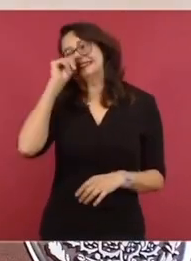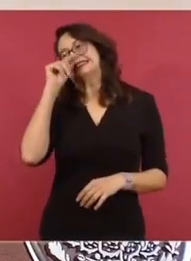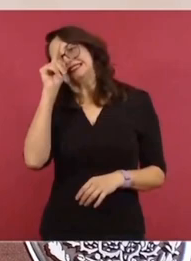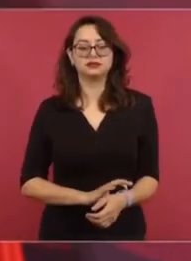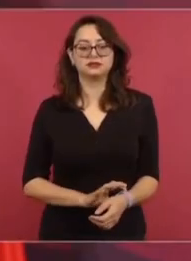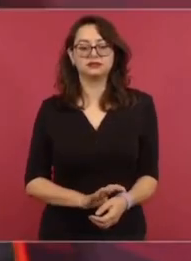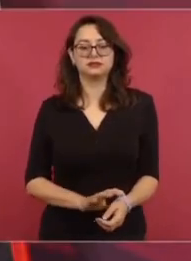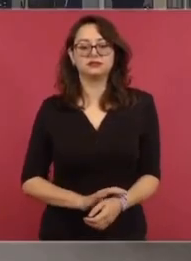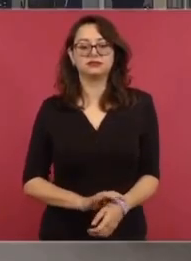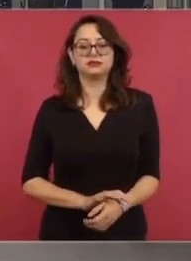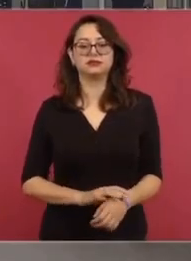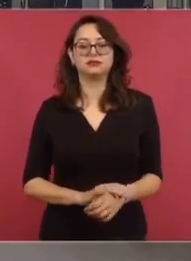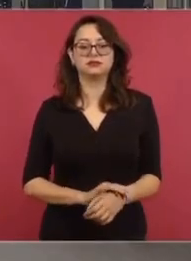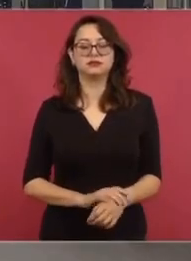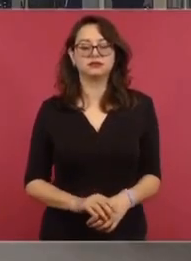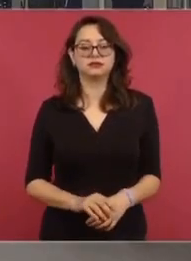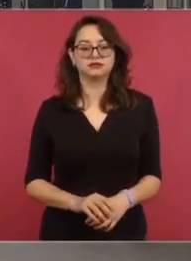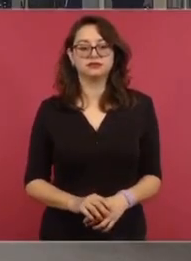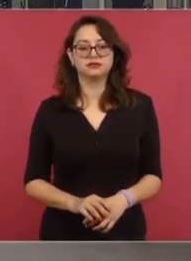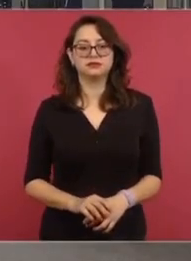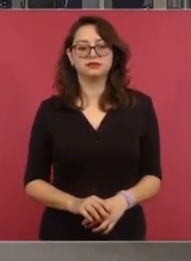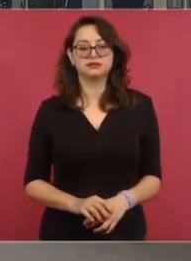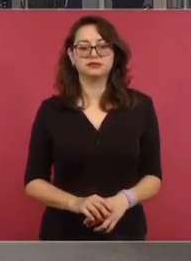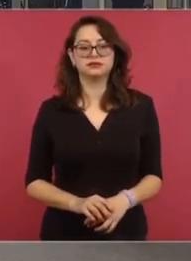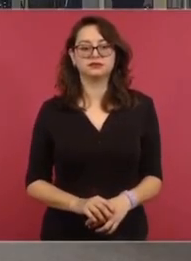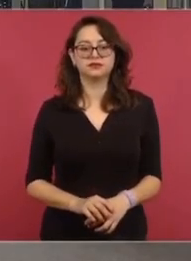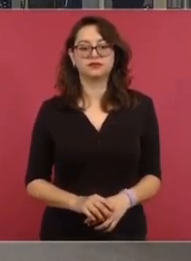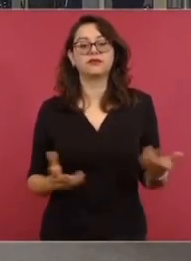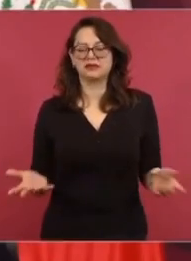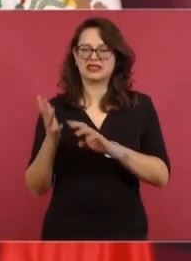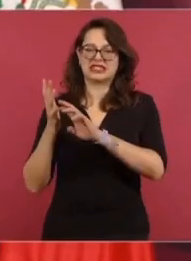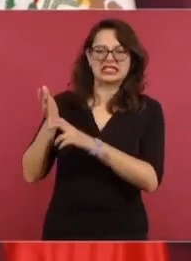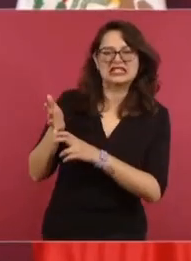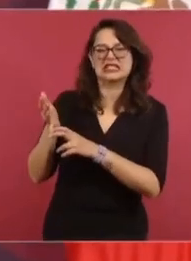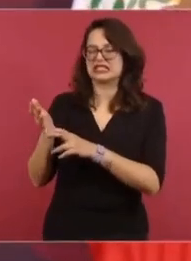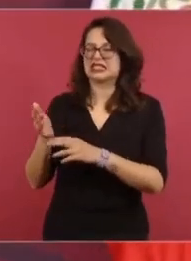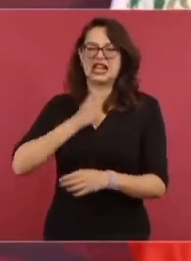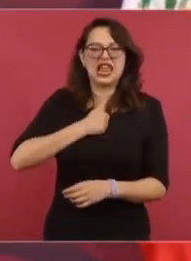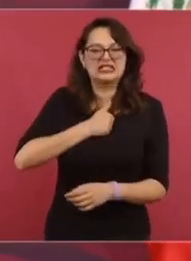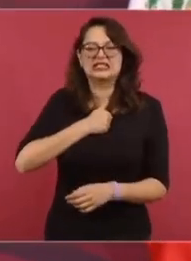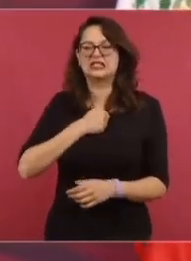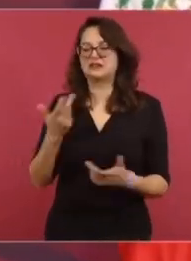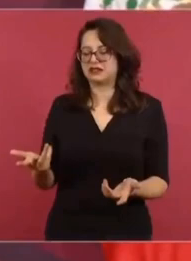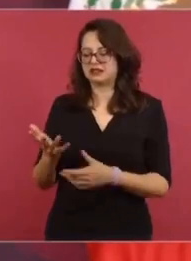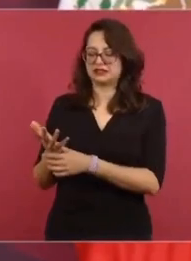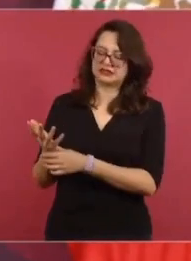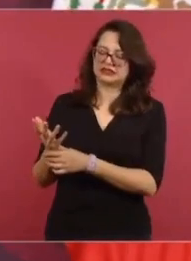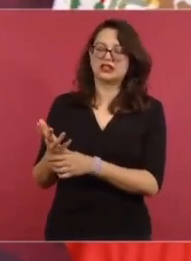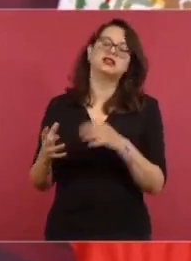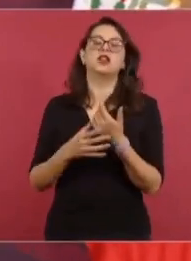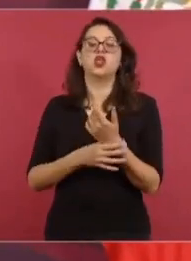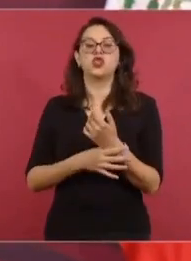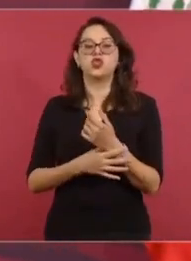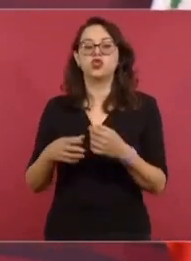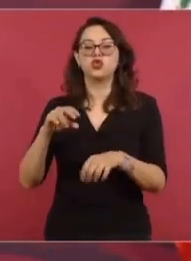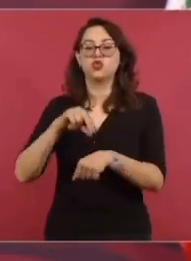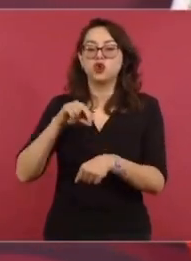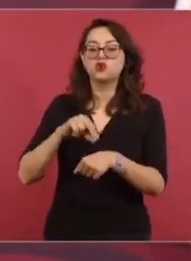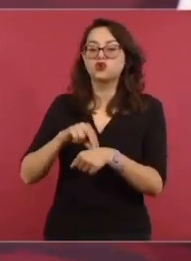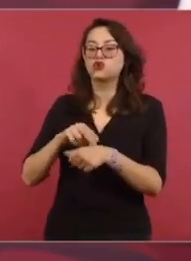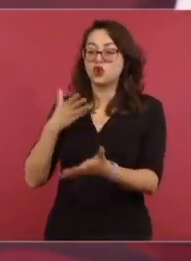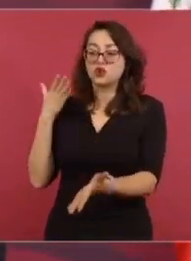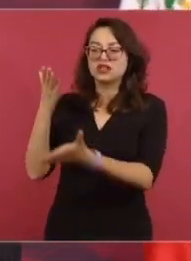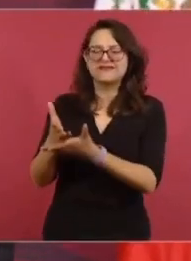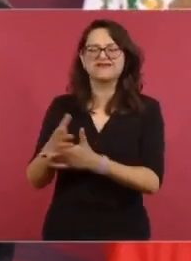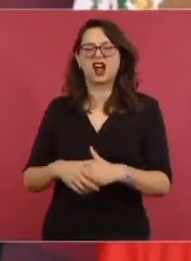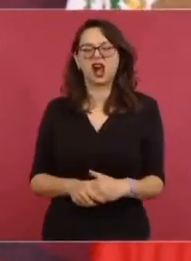mucho, y pues habían curahuesos, pero en la juventud pues uno, me